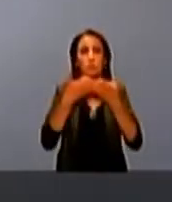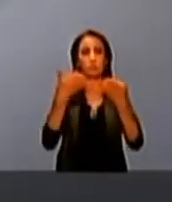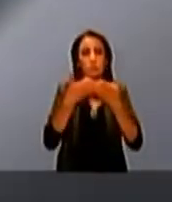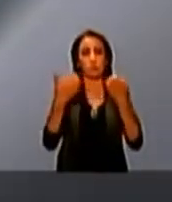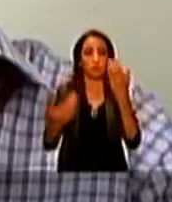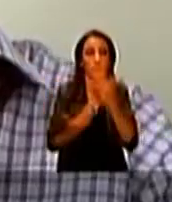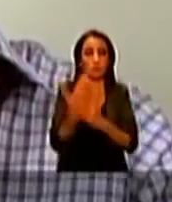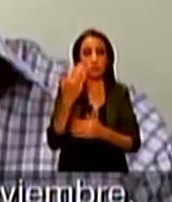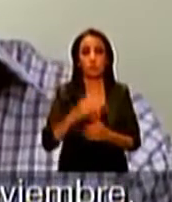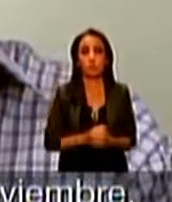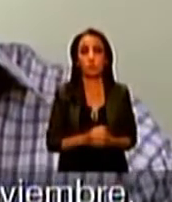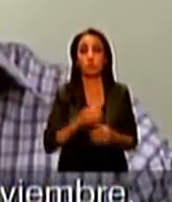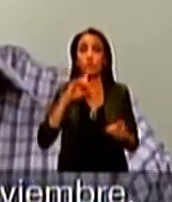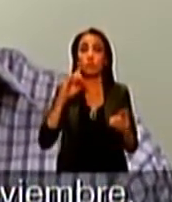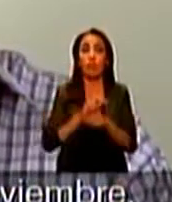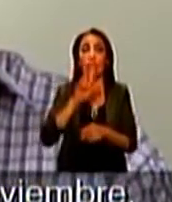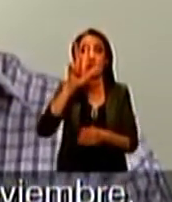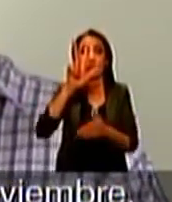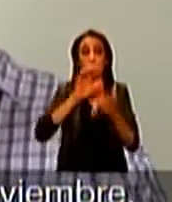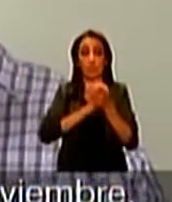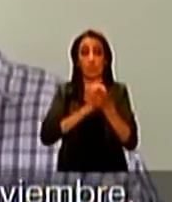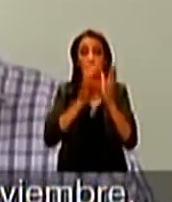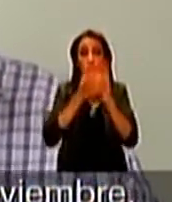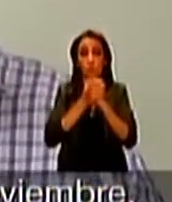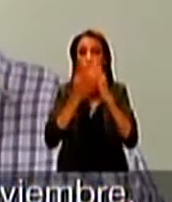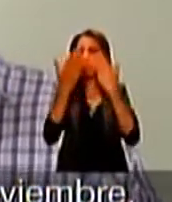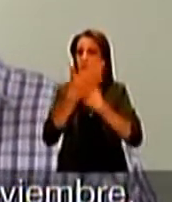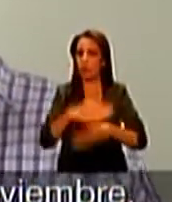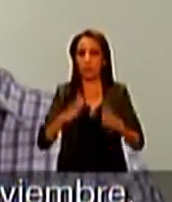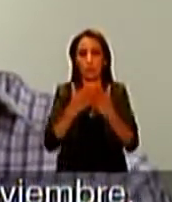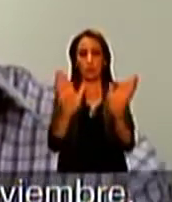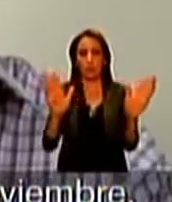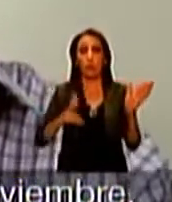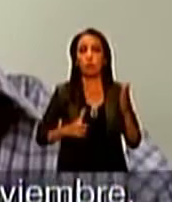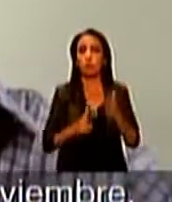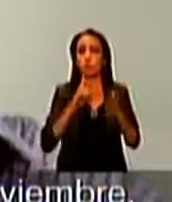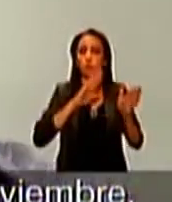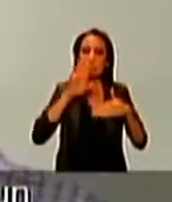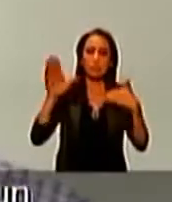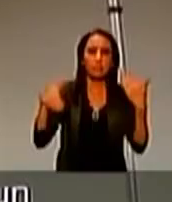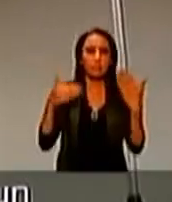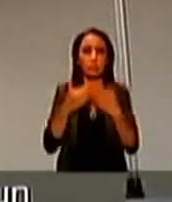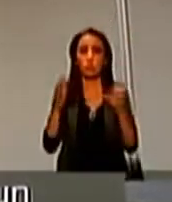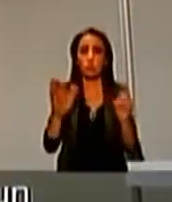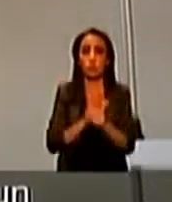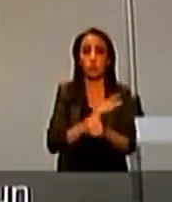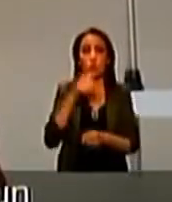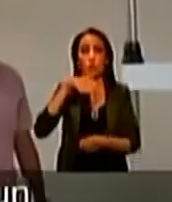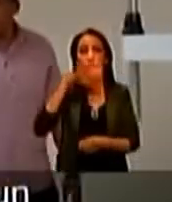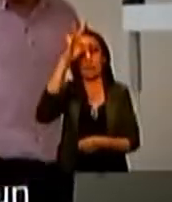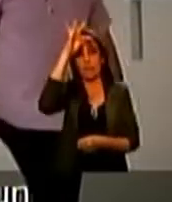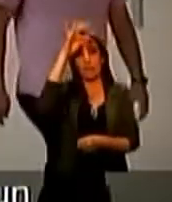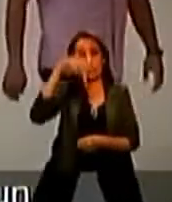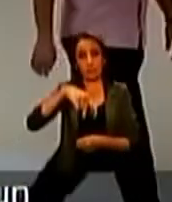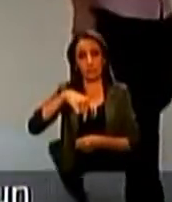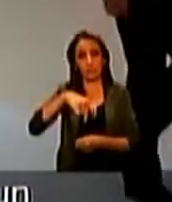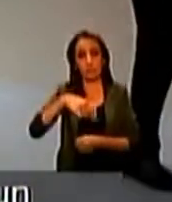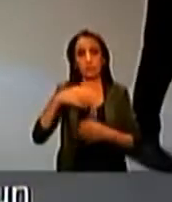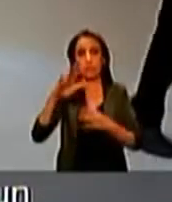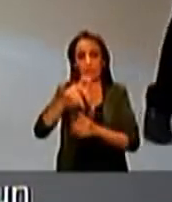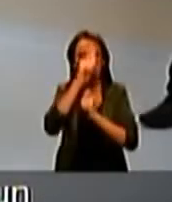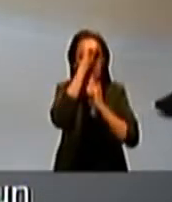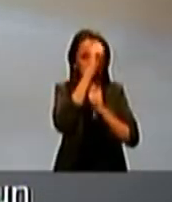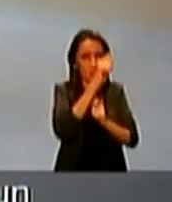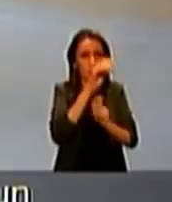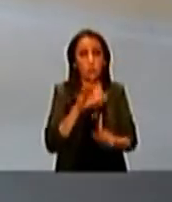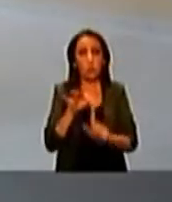el nuevo equipamiento. Y dispuesto que para el mes de noviembre, a más tardar, podamos inaugurar la totalidad, quiero que este hospital sea un hospital